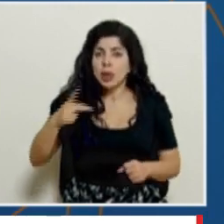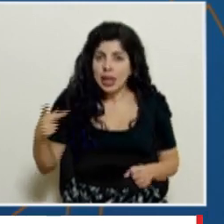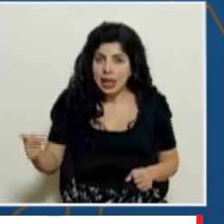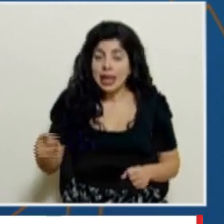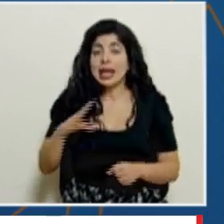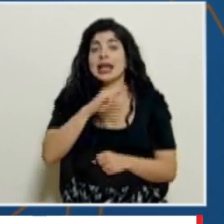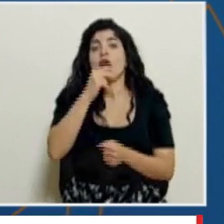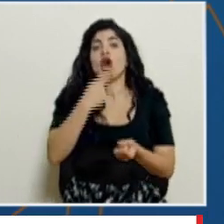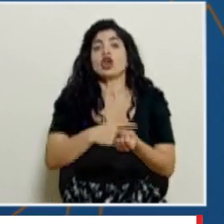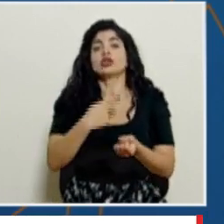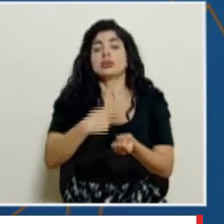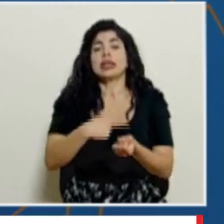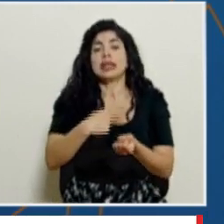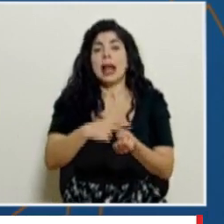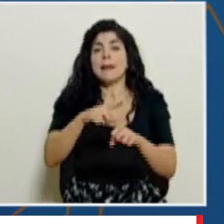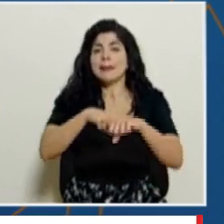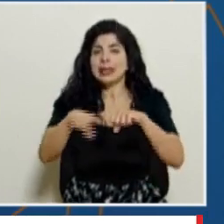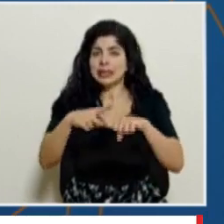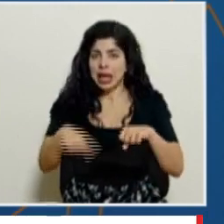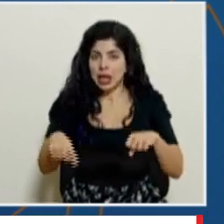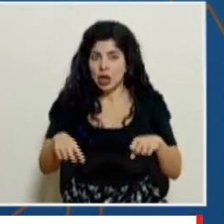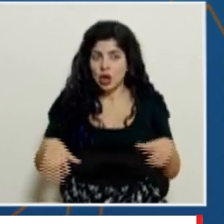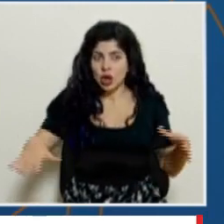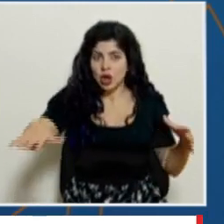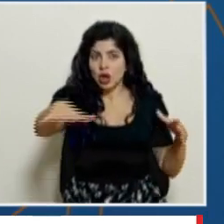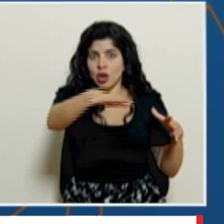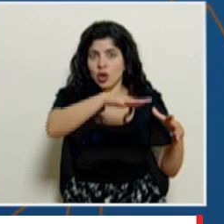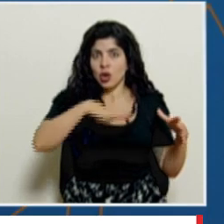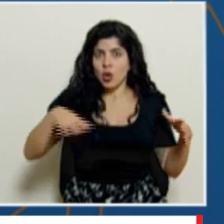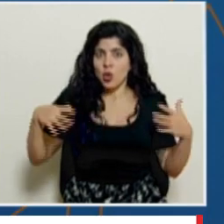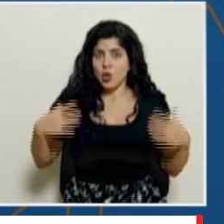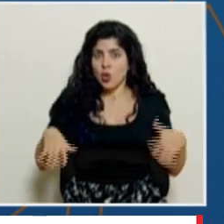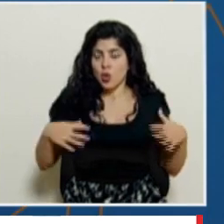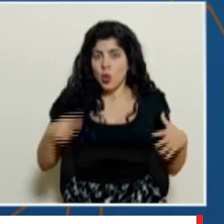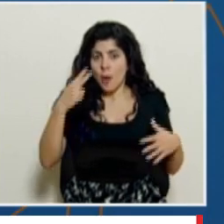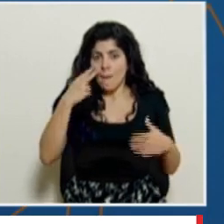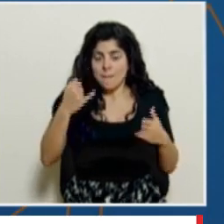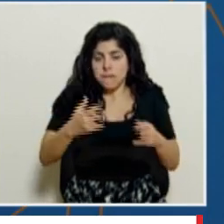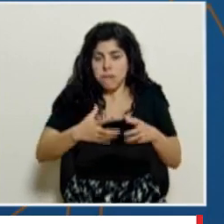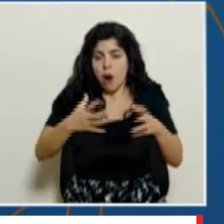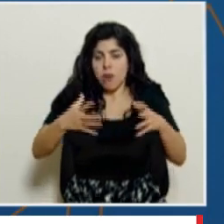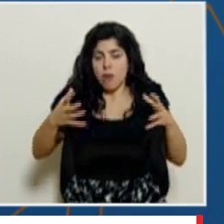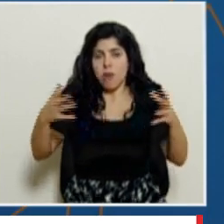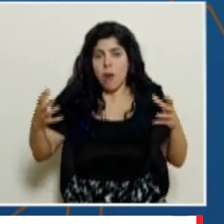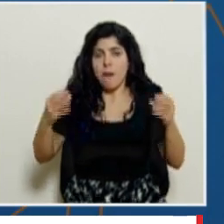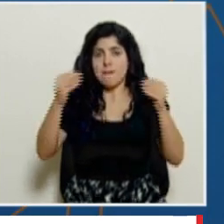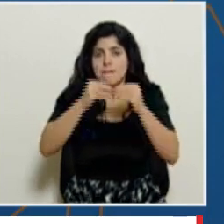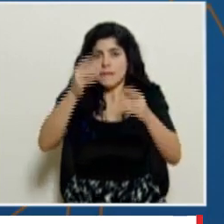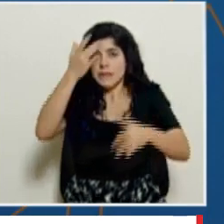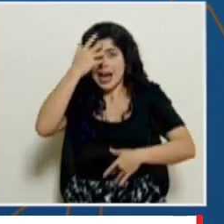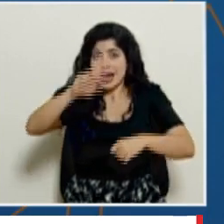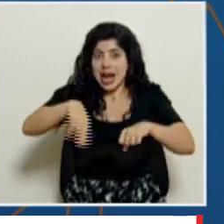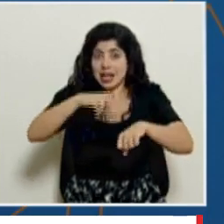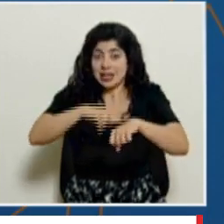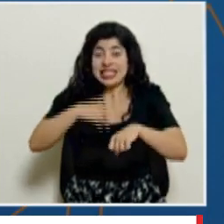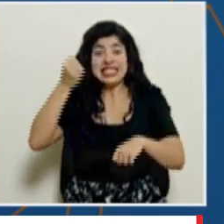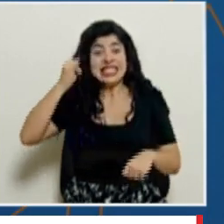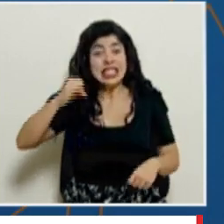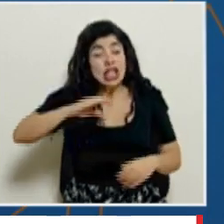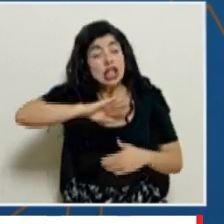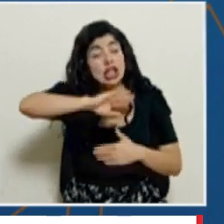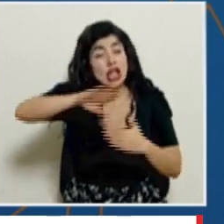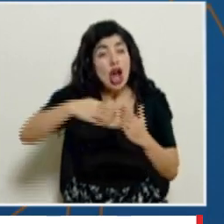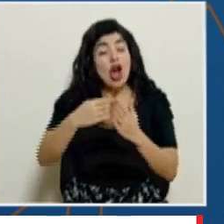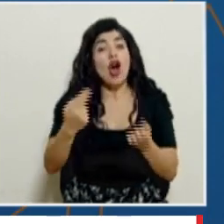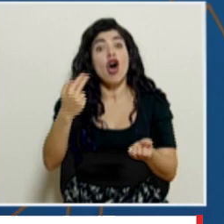Arenas y el Hospital de Pérez Celedón. Esto refleja cómo cada vez hay más casos a nivel nacional y si tenemos que reconvertir todos los